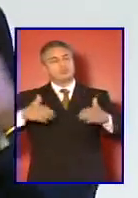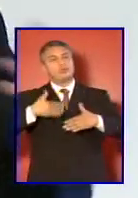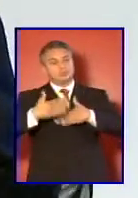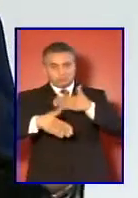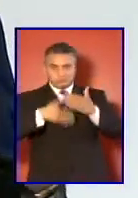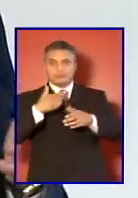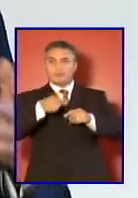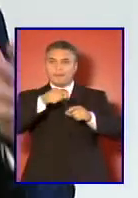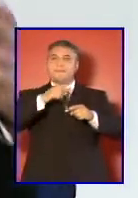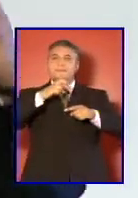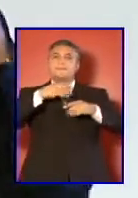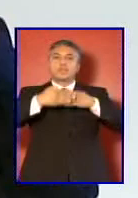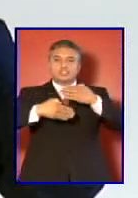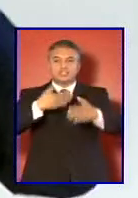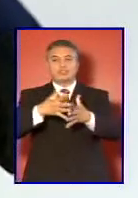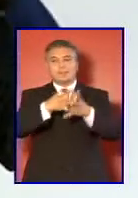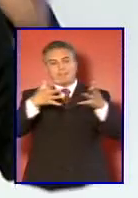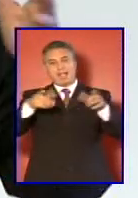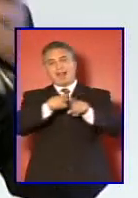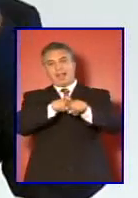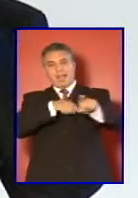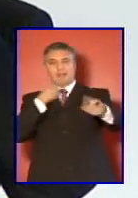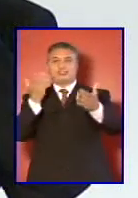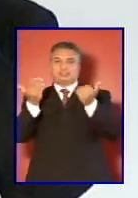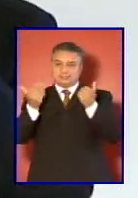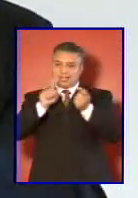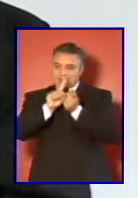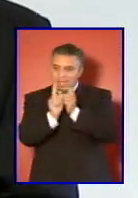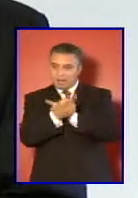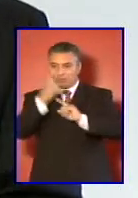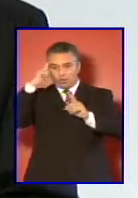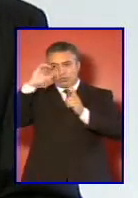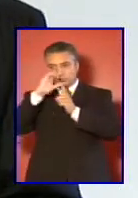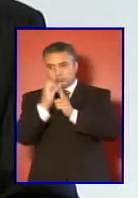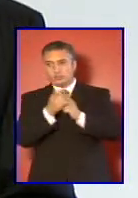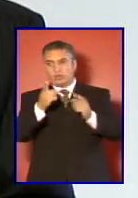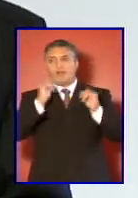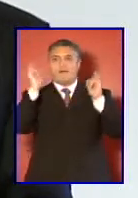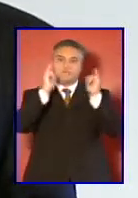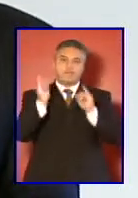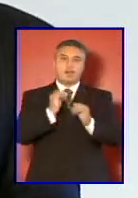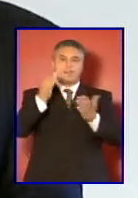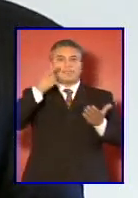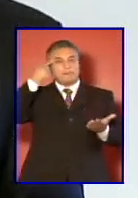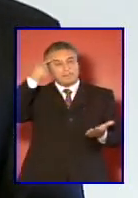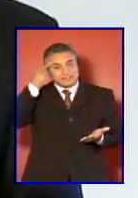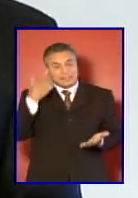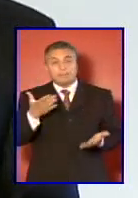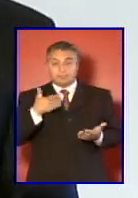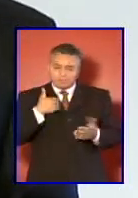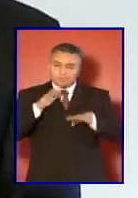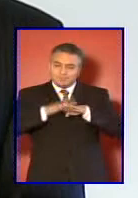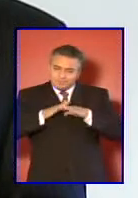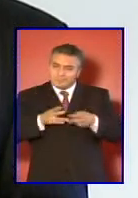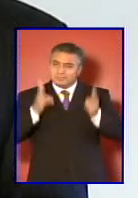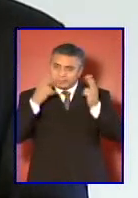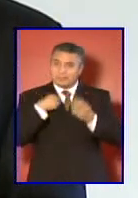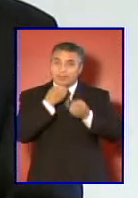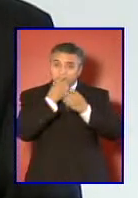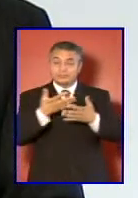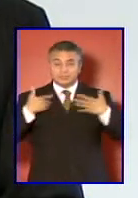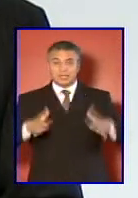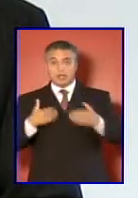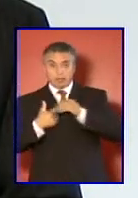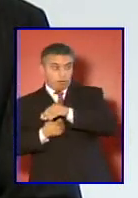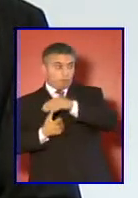procesos más largos que requieren cambios de cultura de forma de pensar pero permítanme decirles que habiendo estado fuera